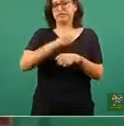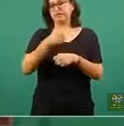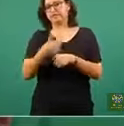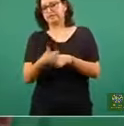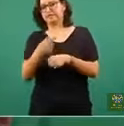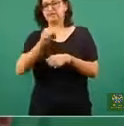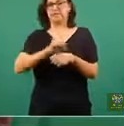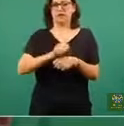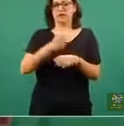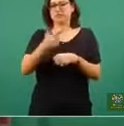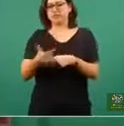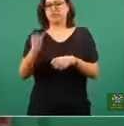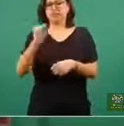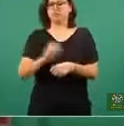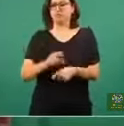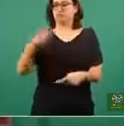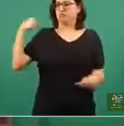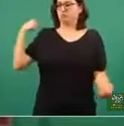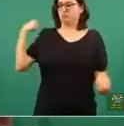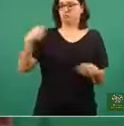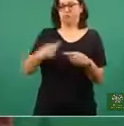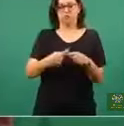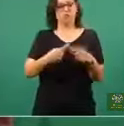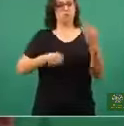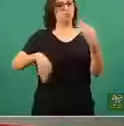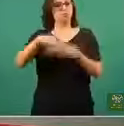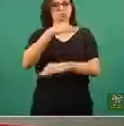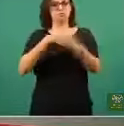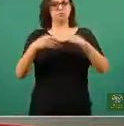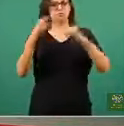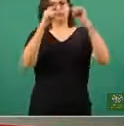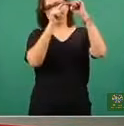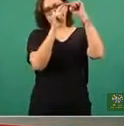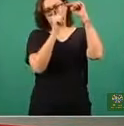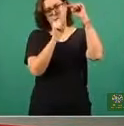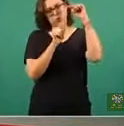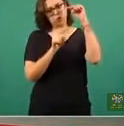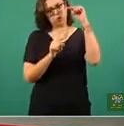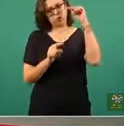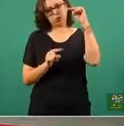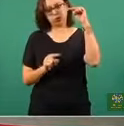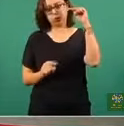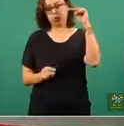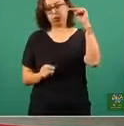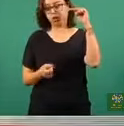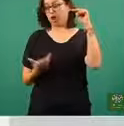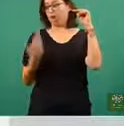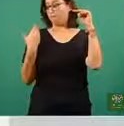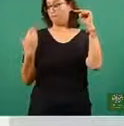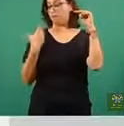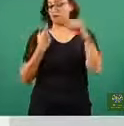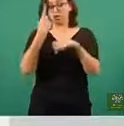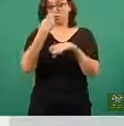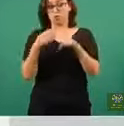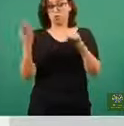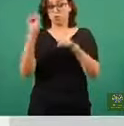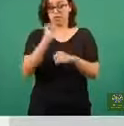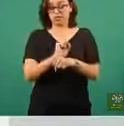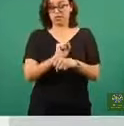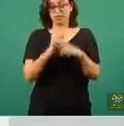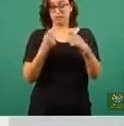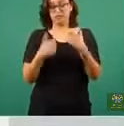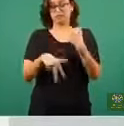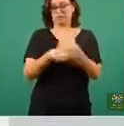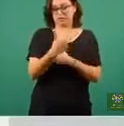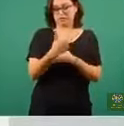o 7 semanas, pero todas con una tendencia descendente. Pues bueno, en esta última semana, graficada entre